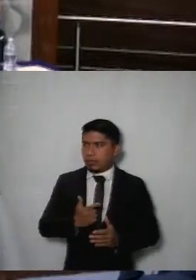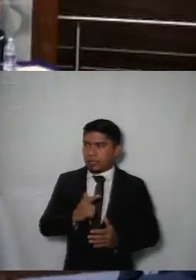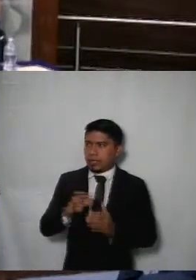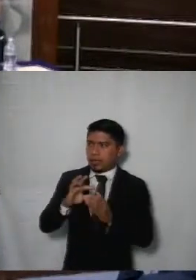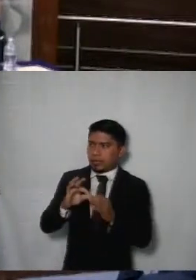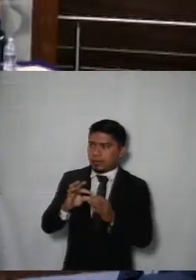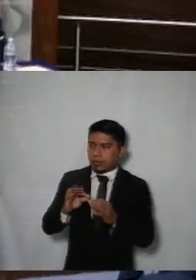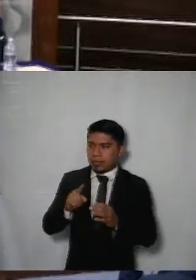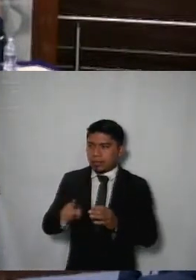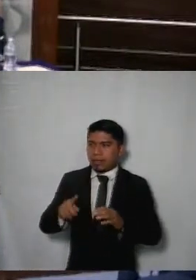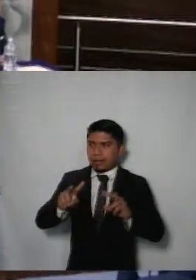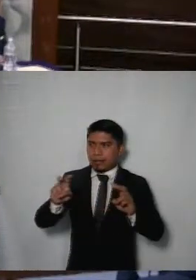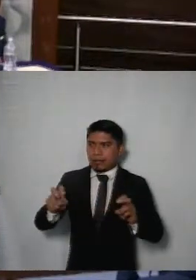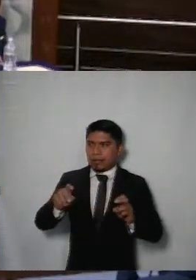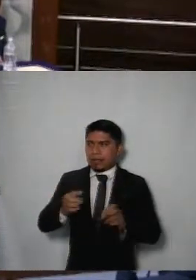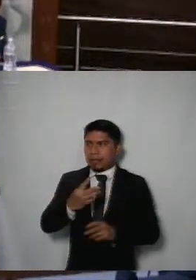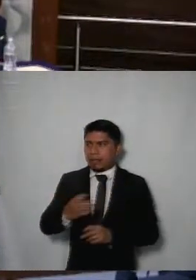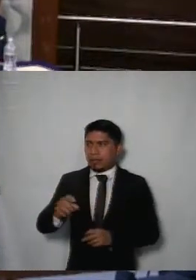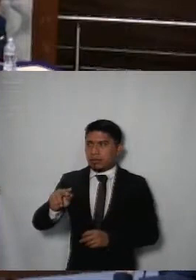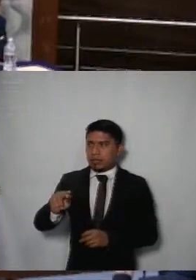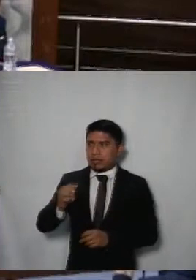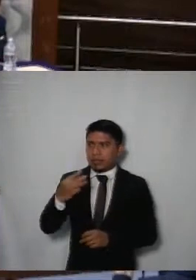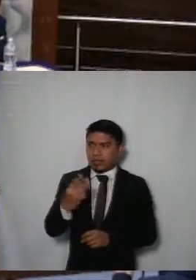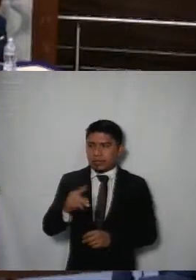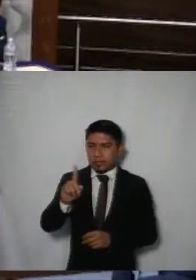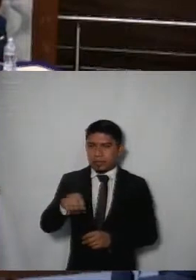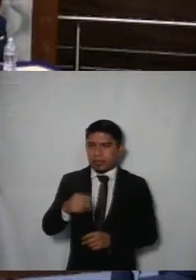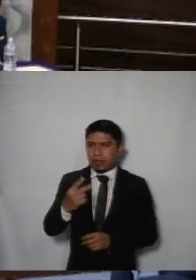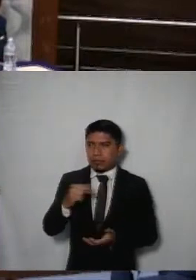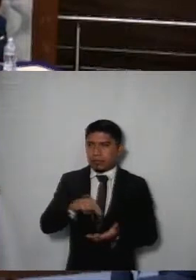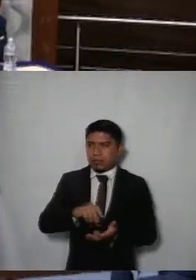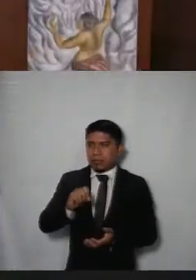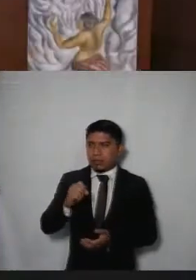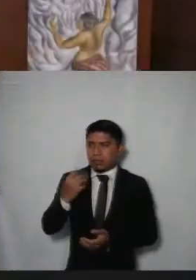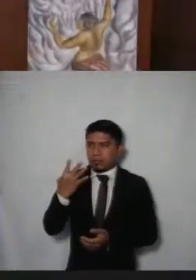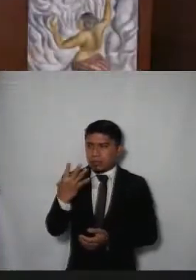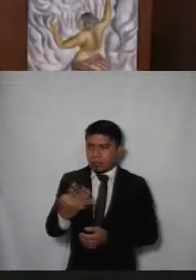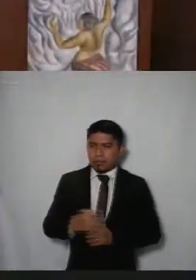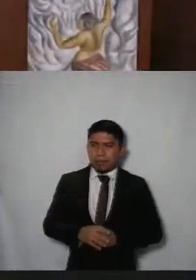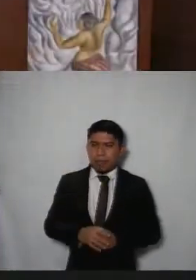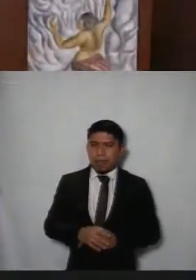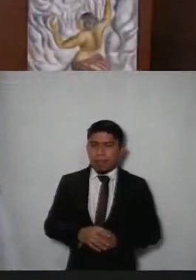hacer la exposición del recurso 383 diagonal 2024